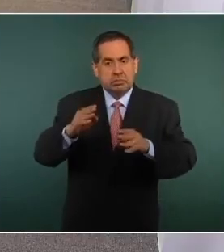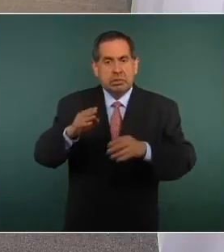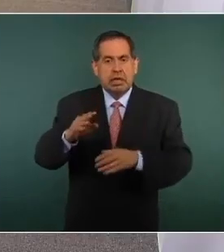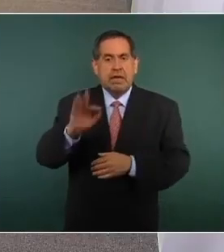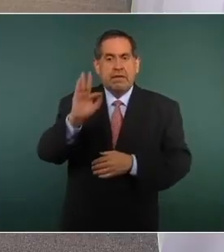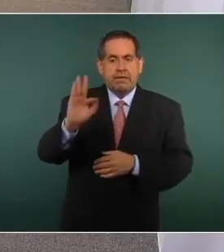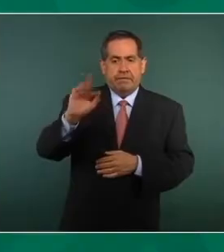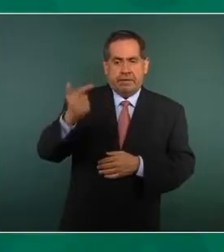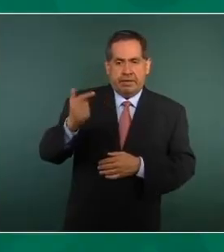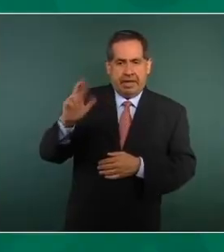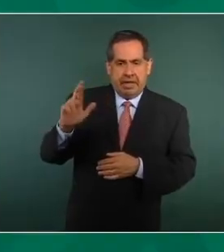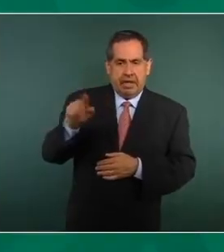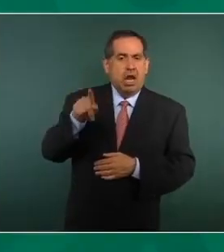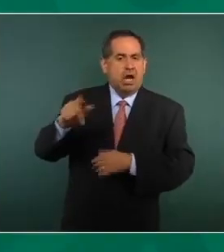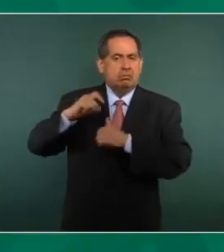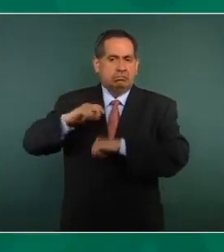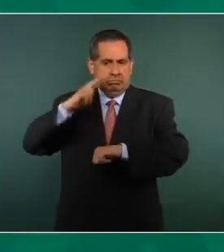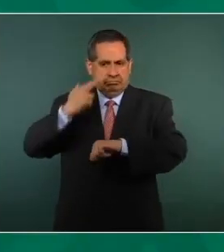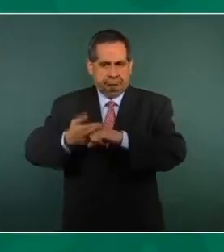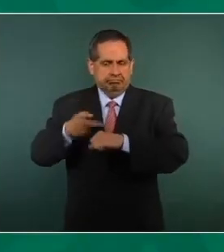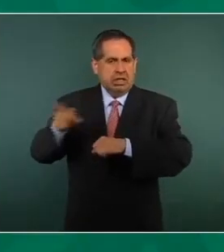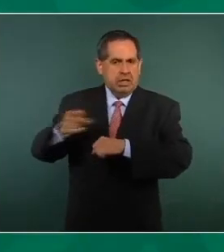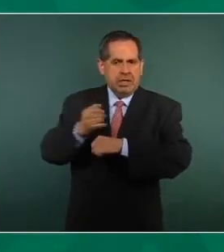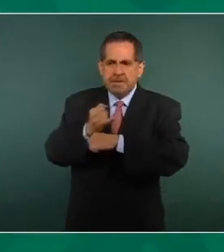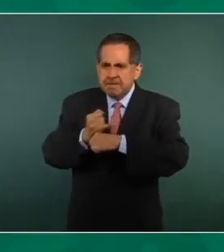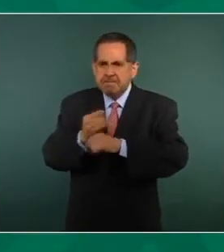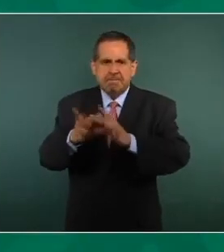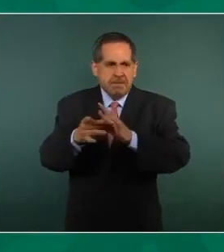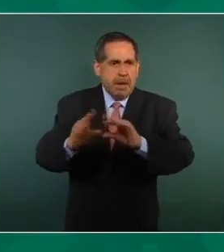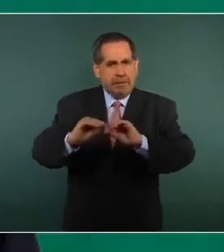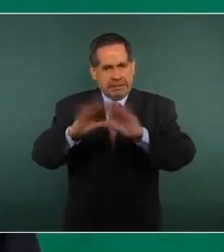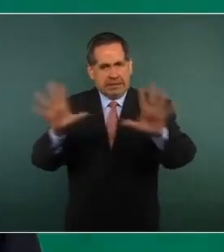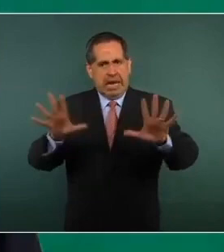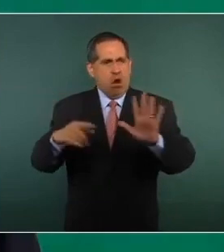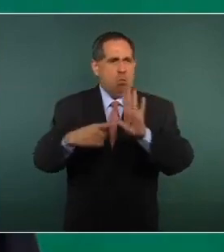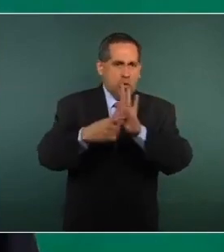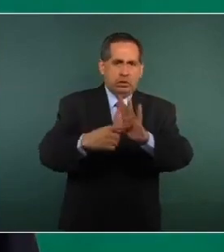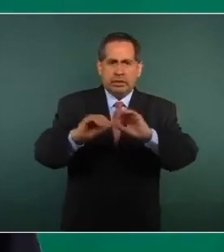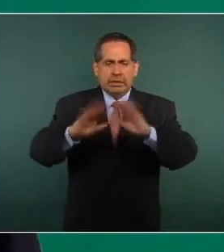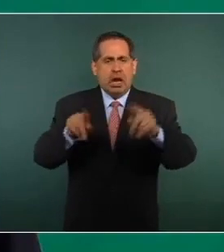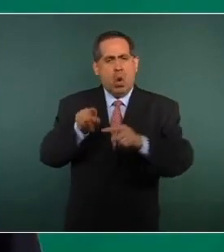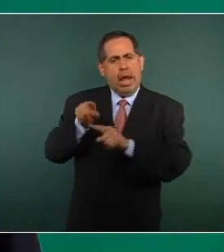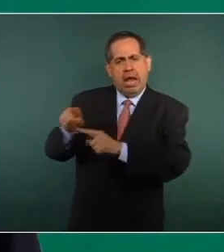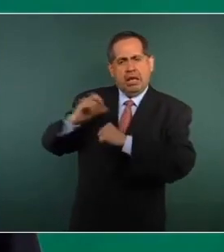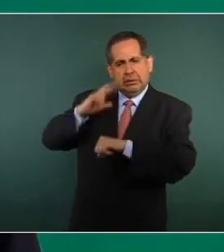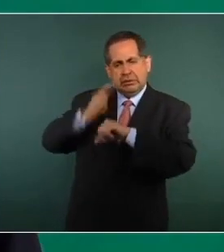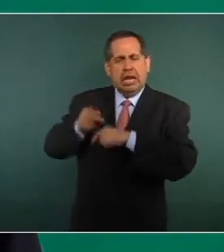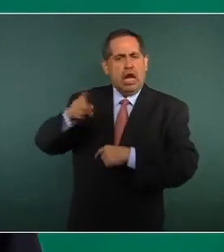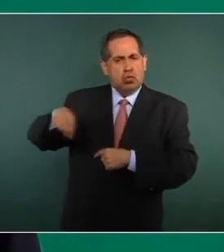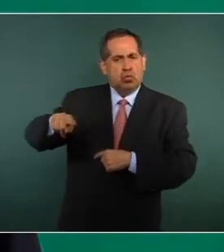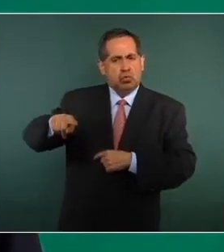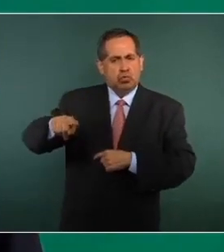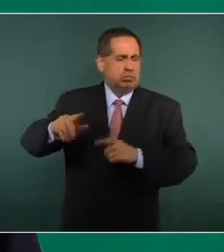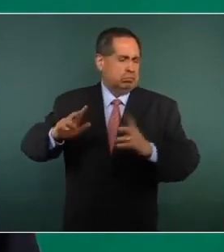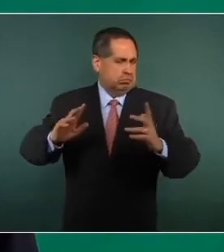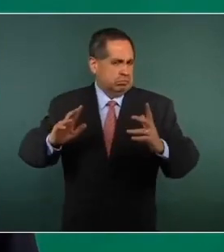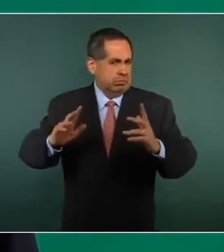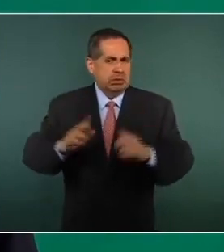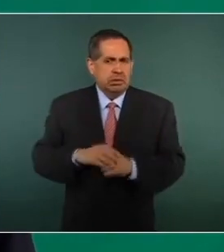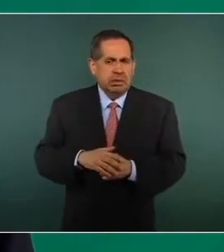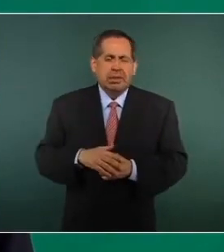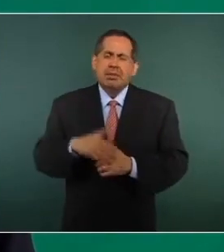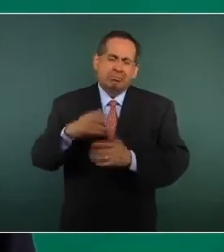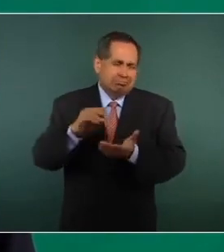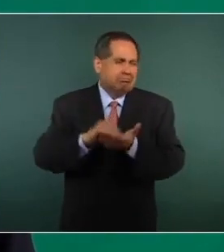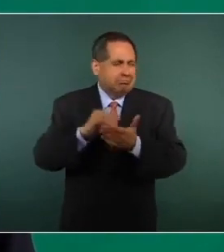fiscalía aclararlo en su momento, ya se ha hablado, se va a seguir